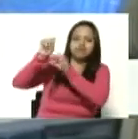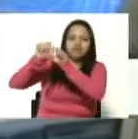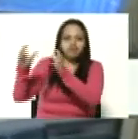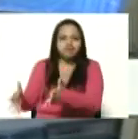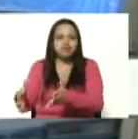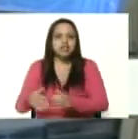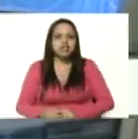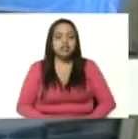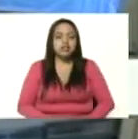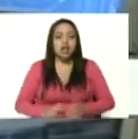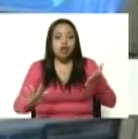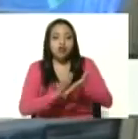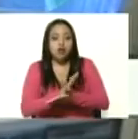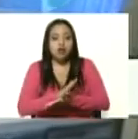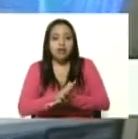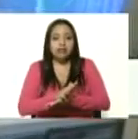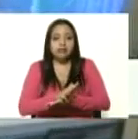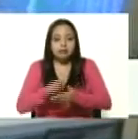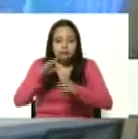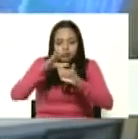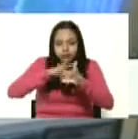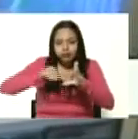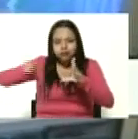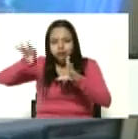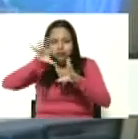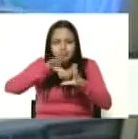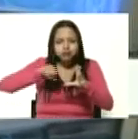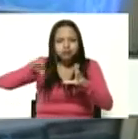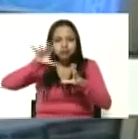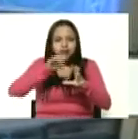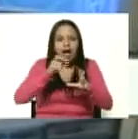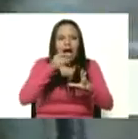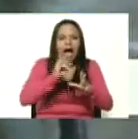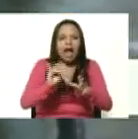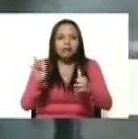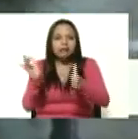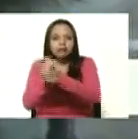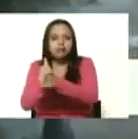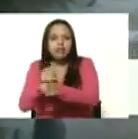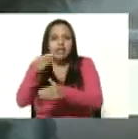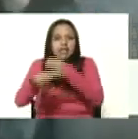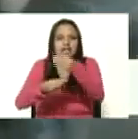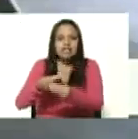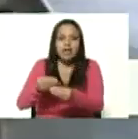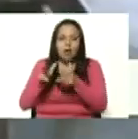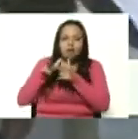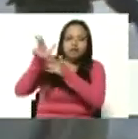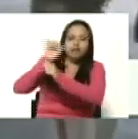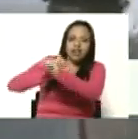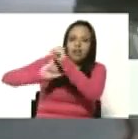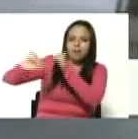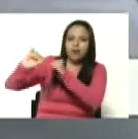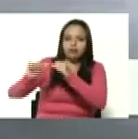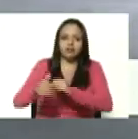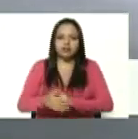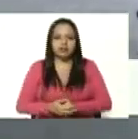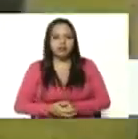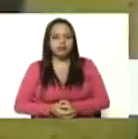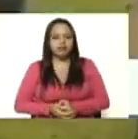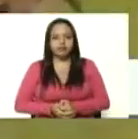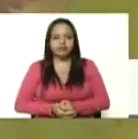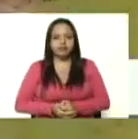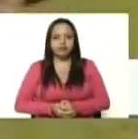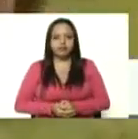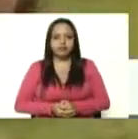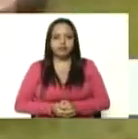de la exploración electromagnética para luego ser designados a los medios de fuego antiaéreo Pechora Iglas y ZU